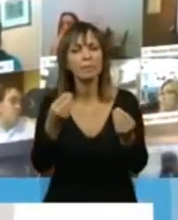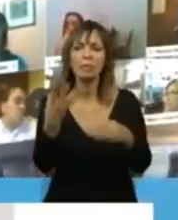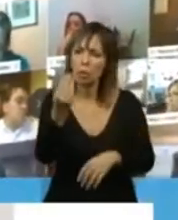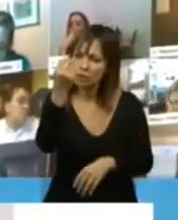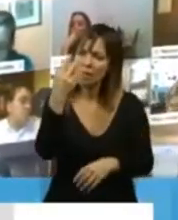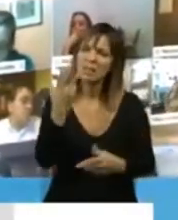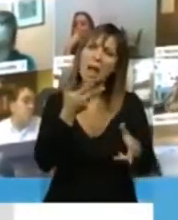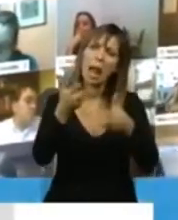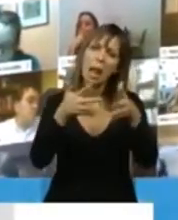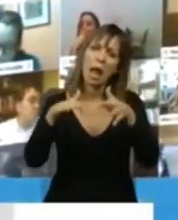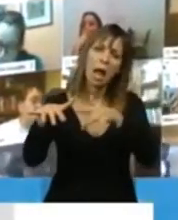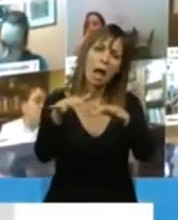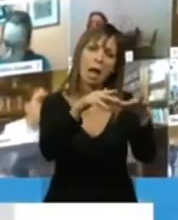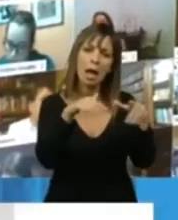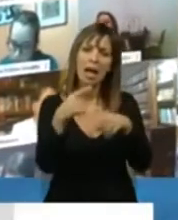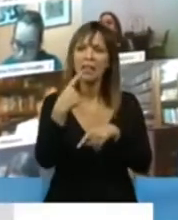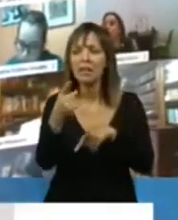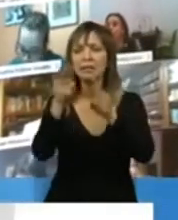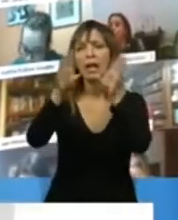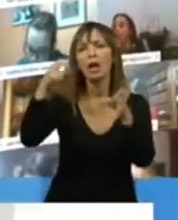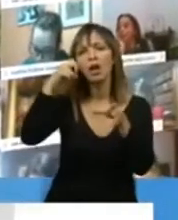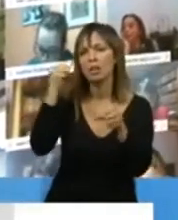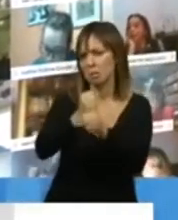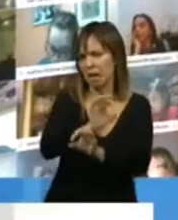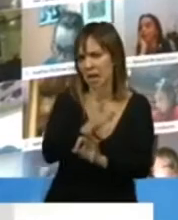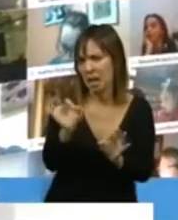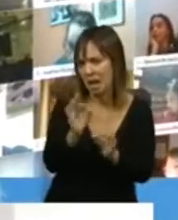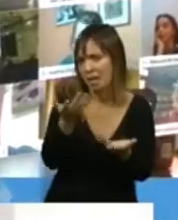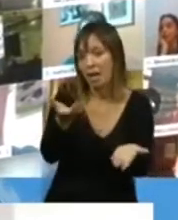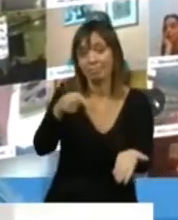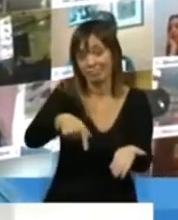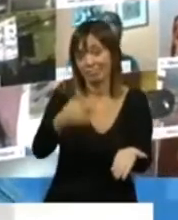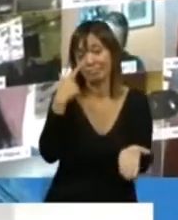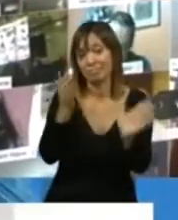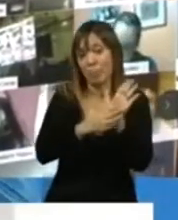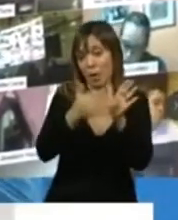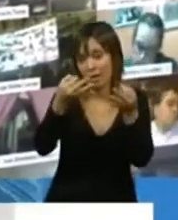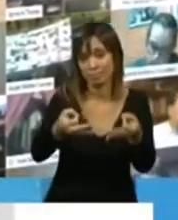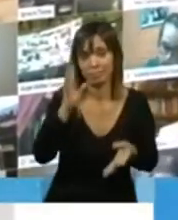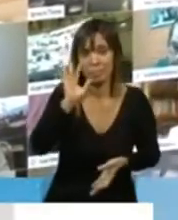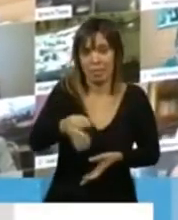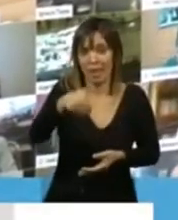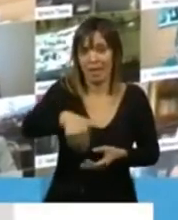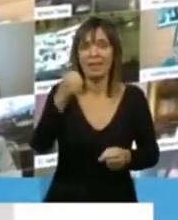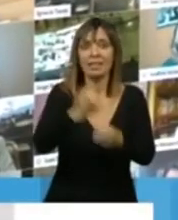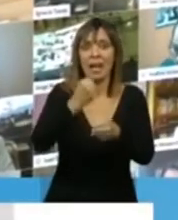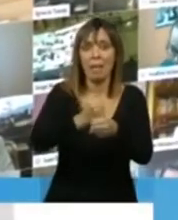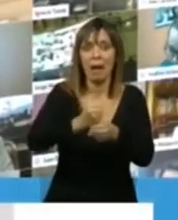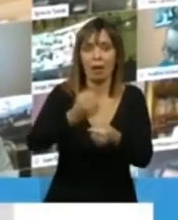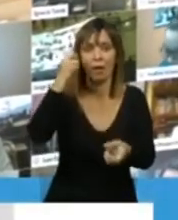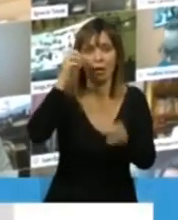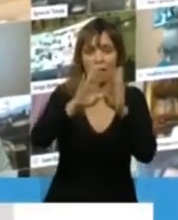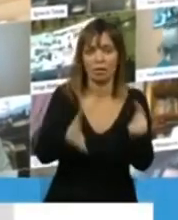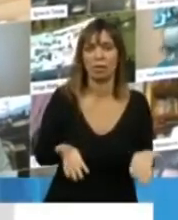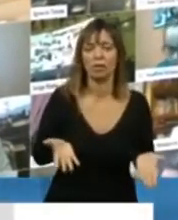de que el Congreso no trabaja. Esta es la prueba más contundente del trabajo del Congreso de la